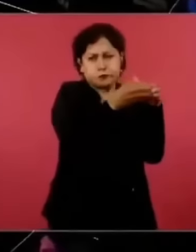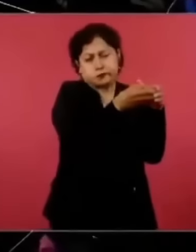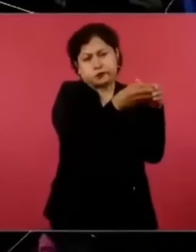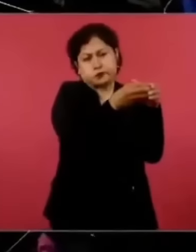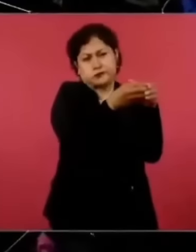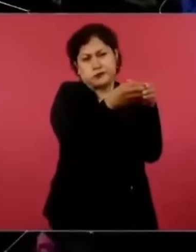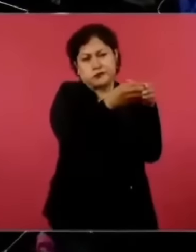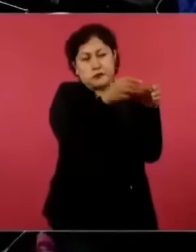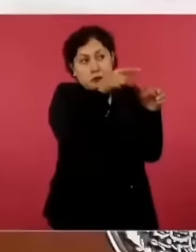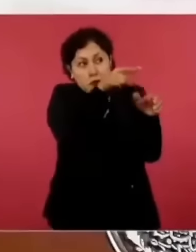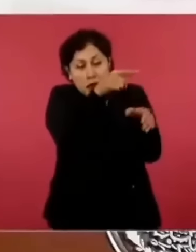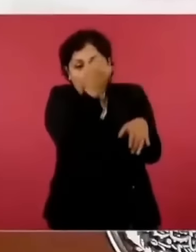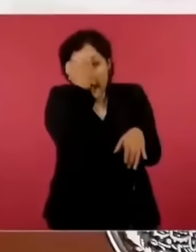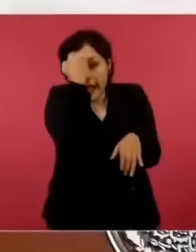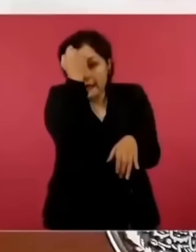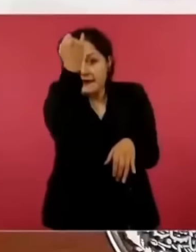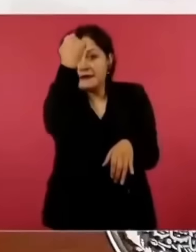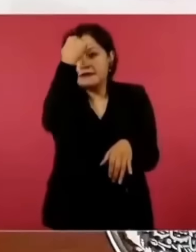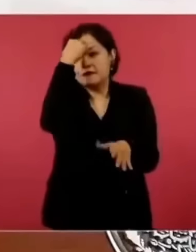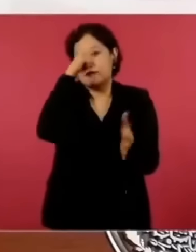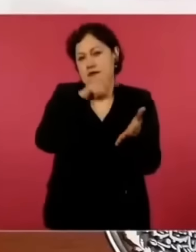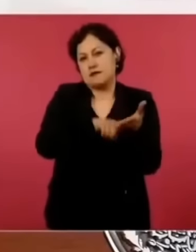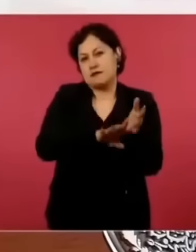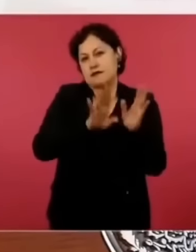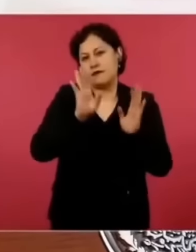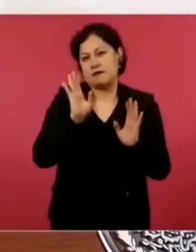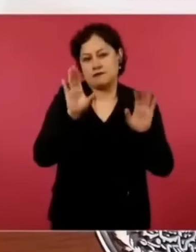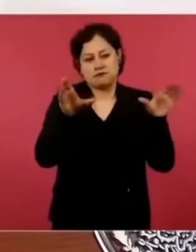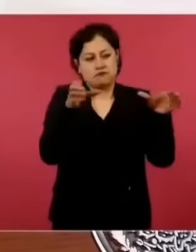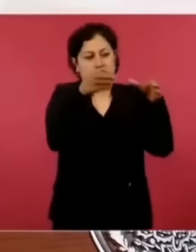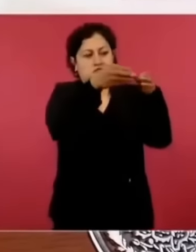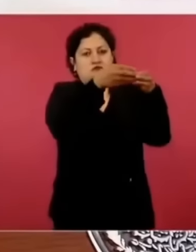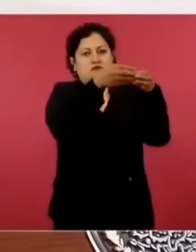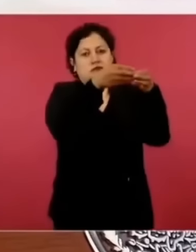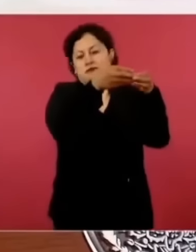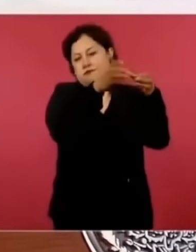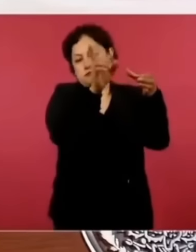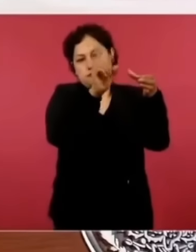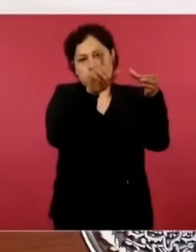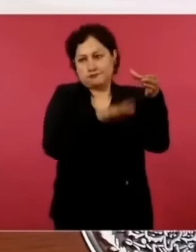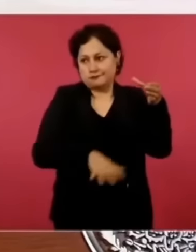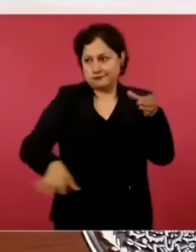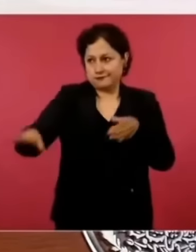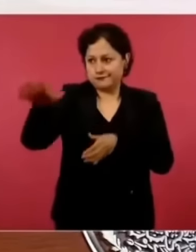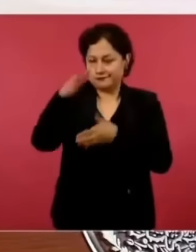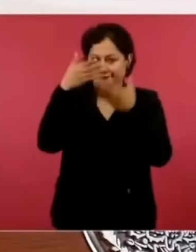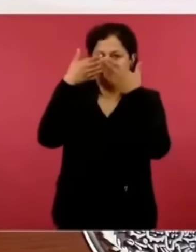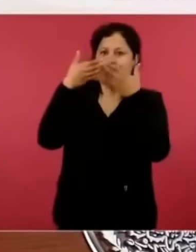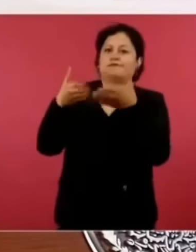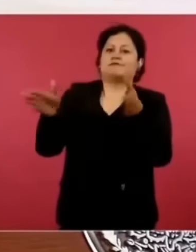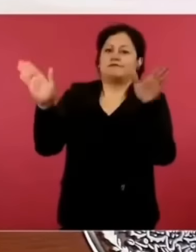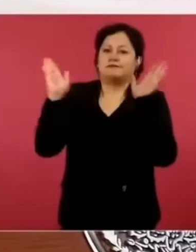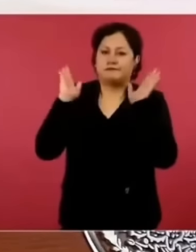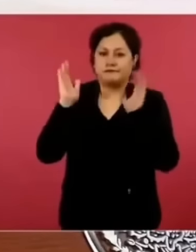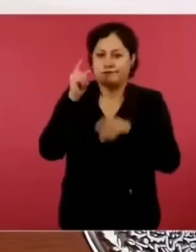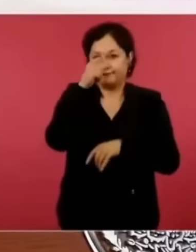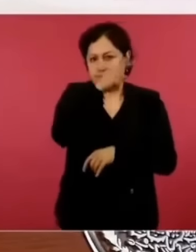hace ensimismarse